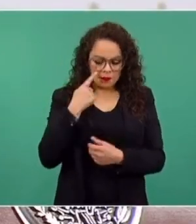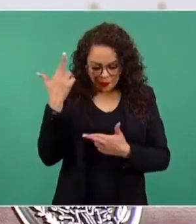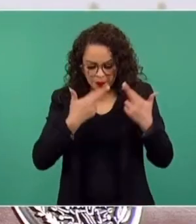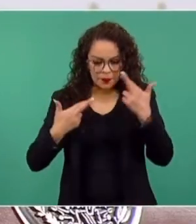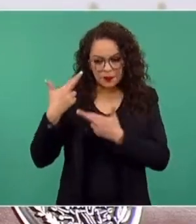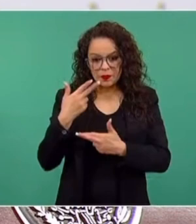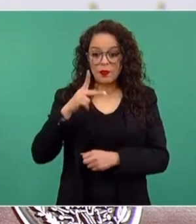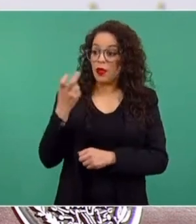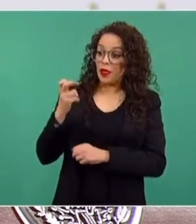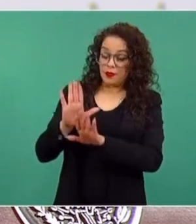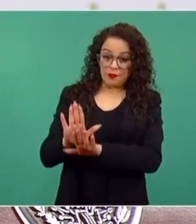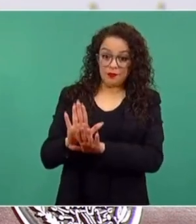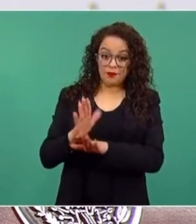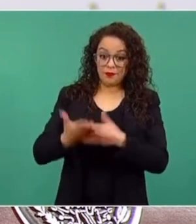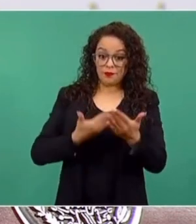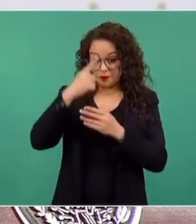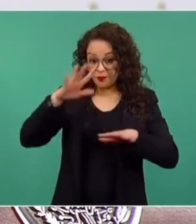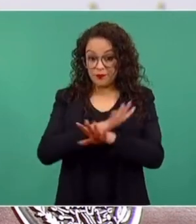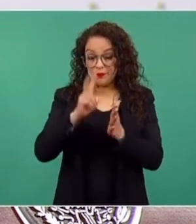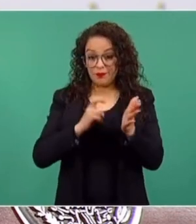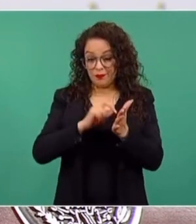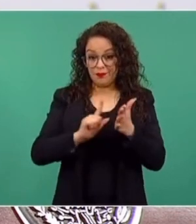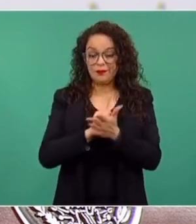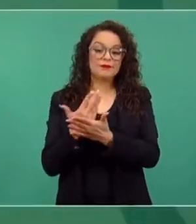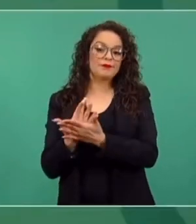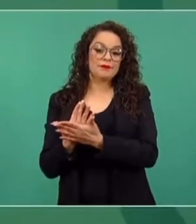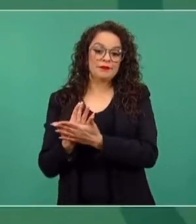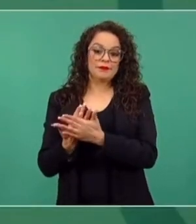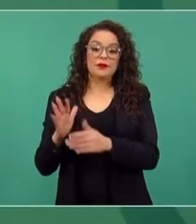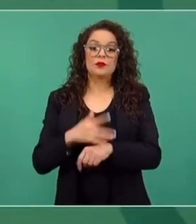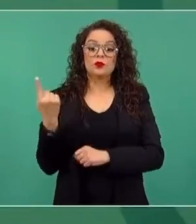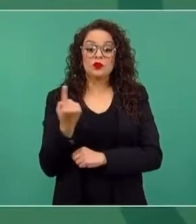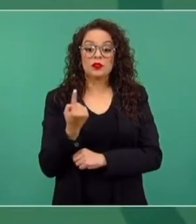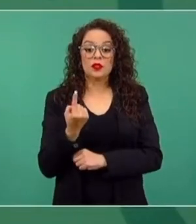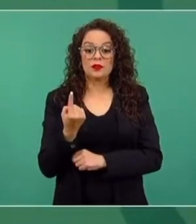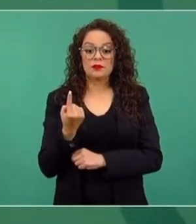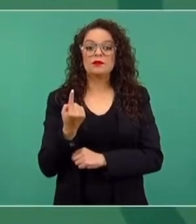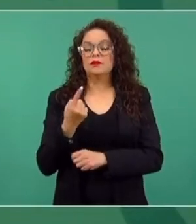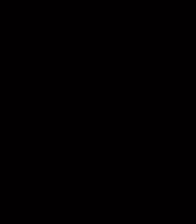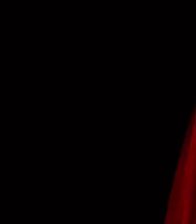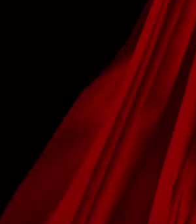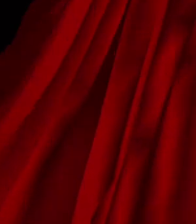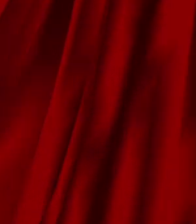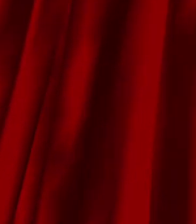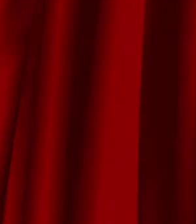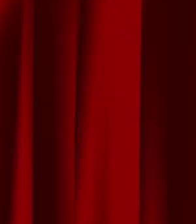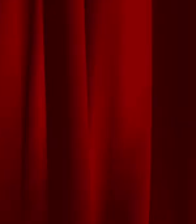esa iniciativa va a esperar, porque está la de la industria eléctrica.